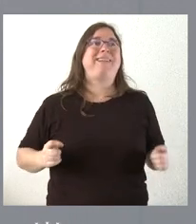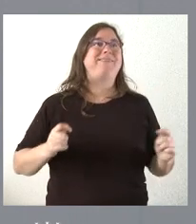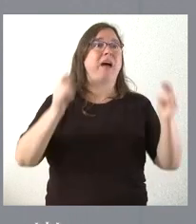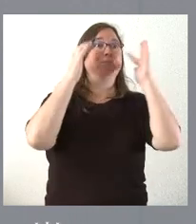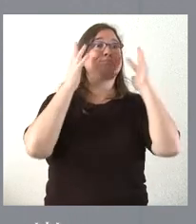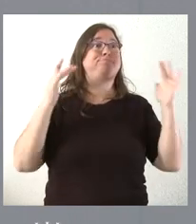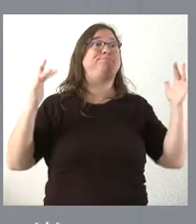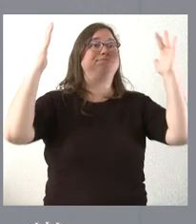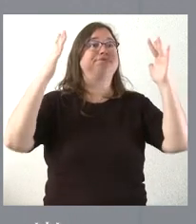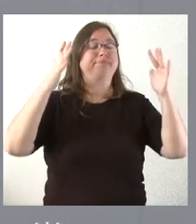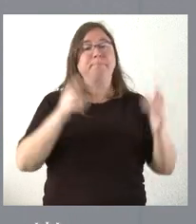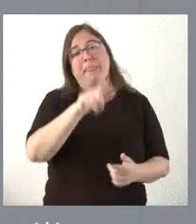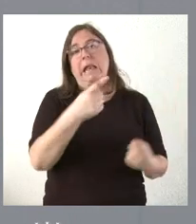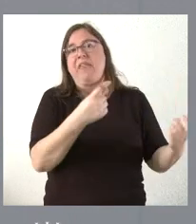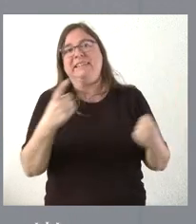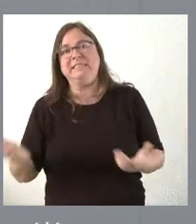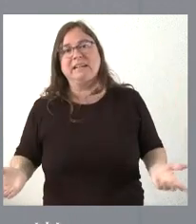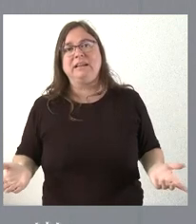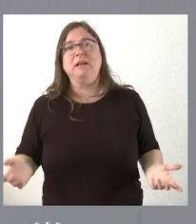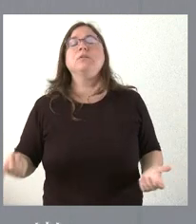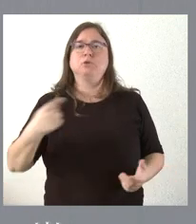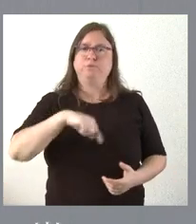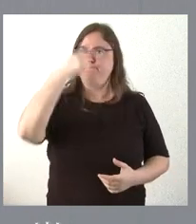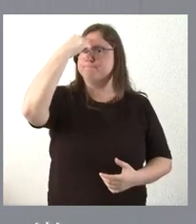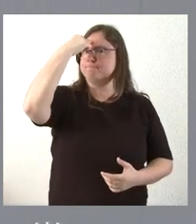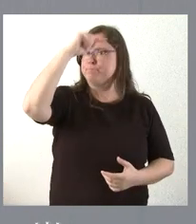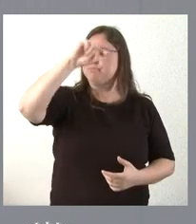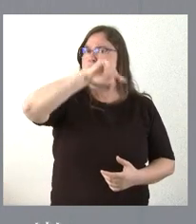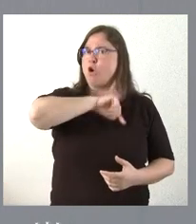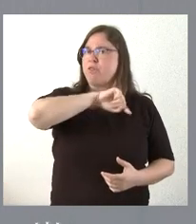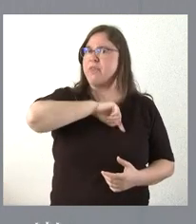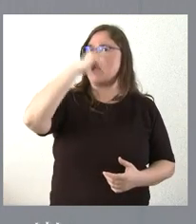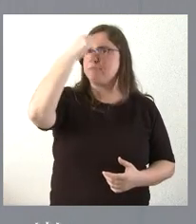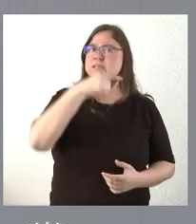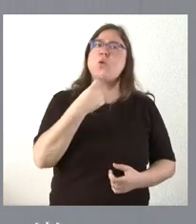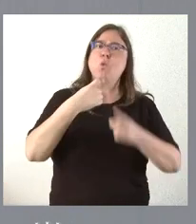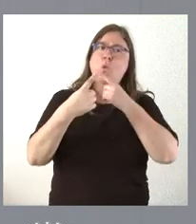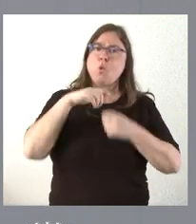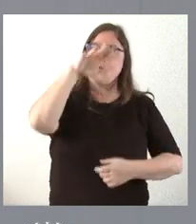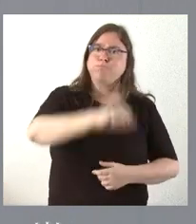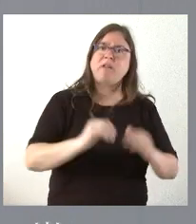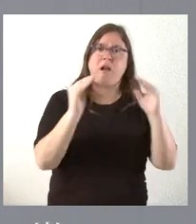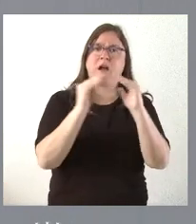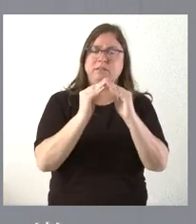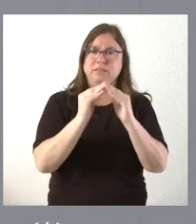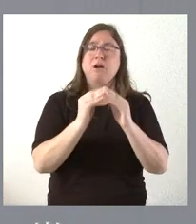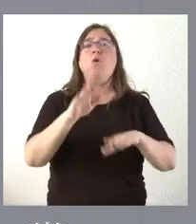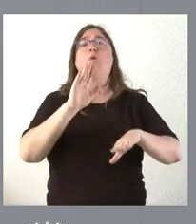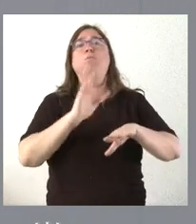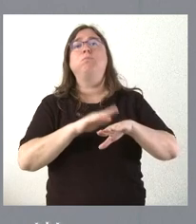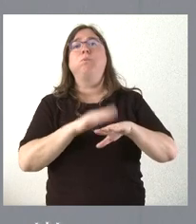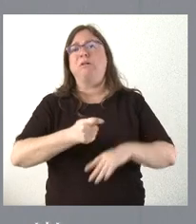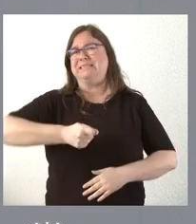de muchas personas que la verdad es que lo necesitan. Somos muy conscientes de la dificultad de muchas personas para acceder a la vivienda, no solo como consecuencia del